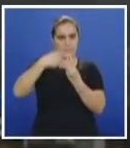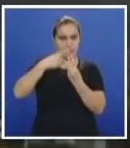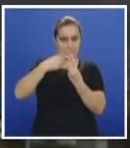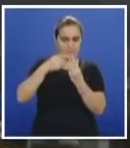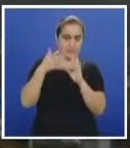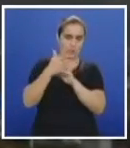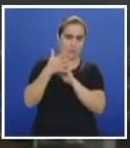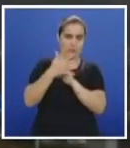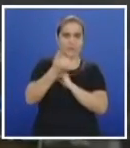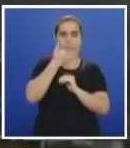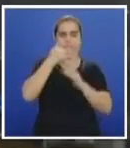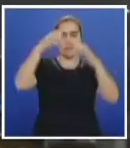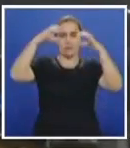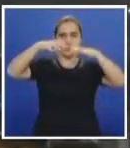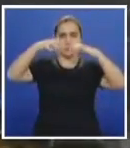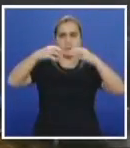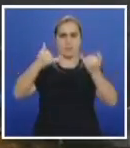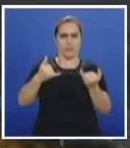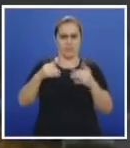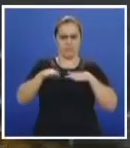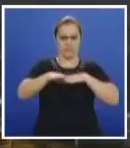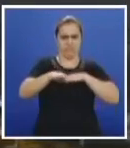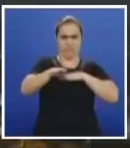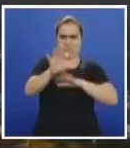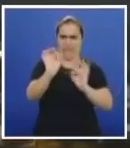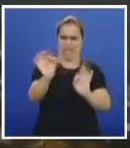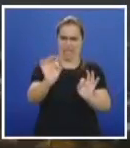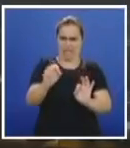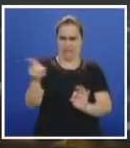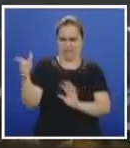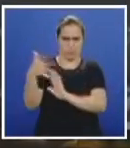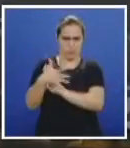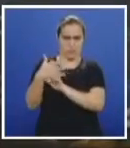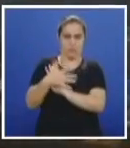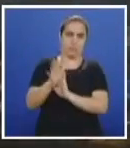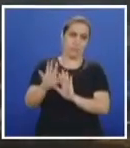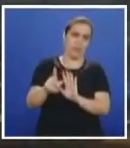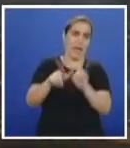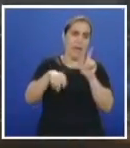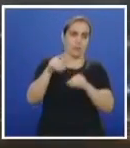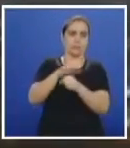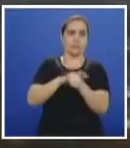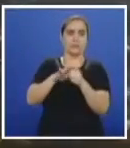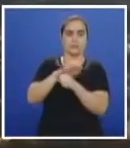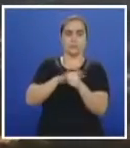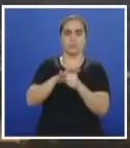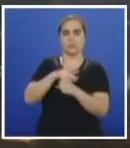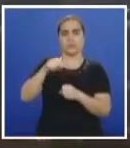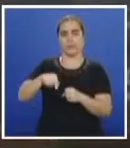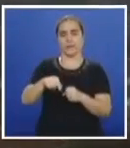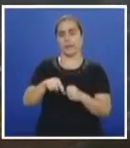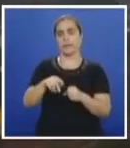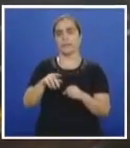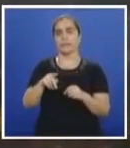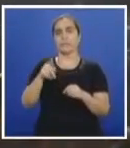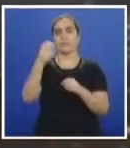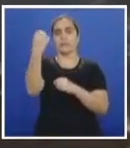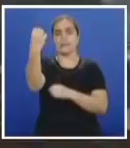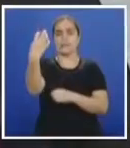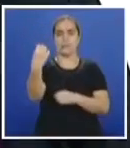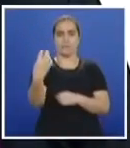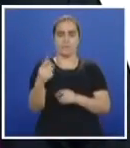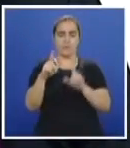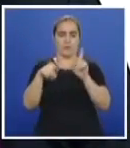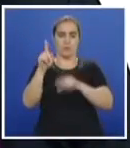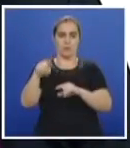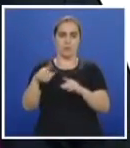lluvia. Ya nos dice que la ciudad no ha colapsado, pero se presentan algunas situaciones en algunos puntos estratégicos. La semaforización en